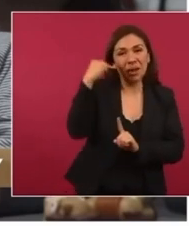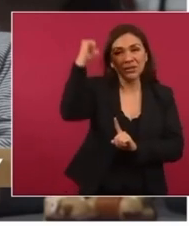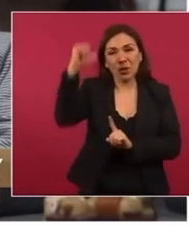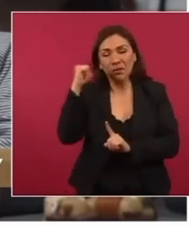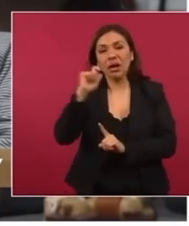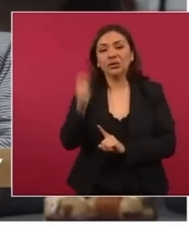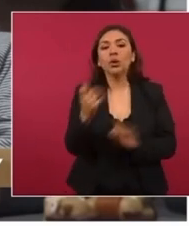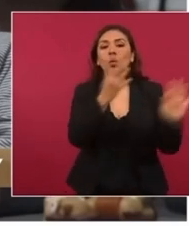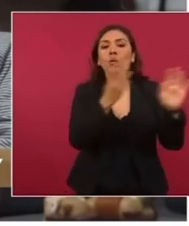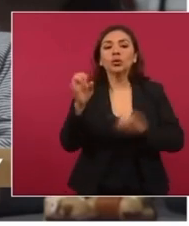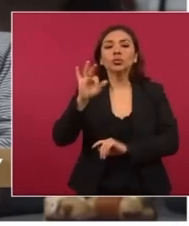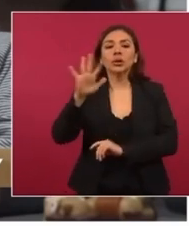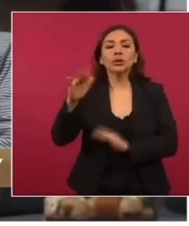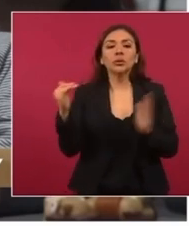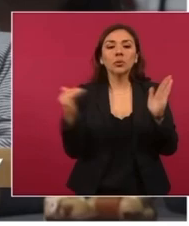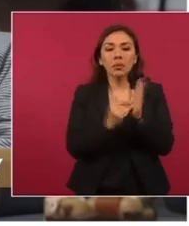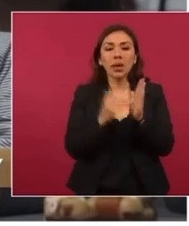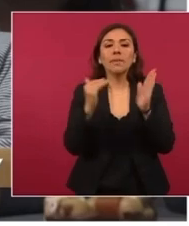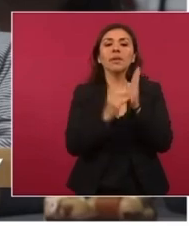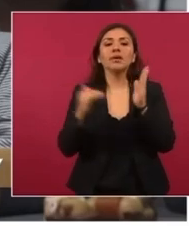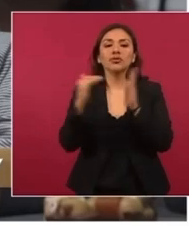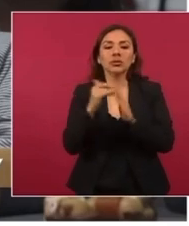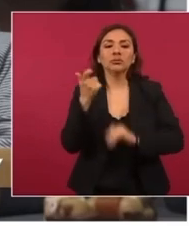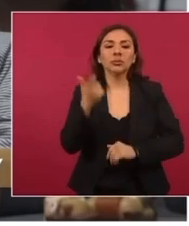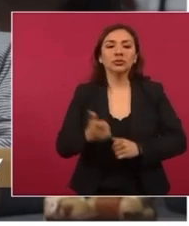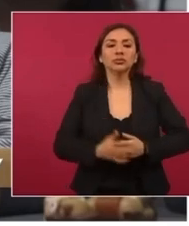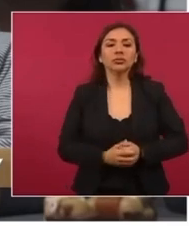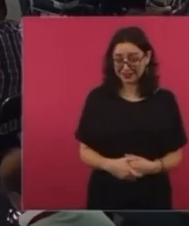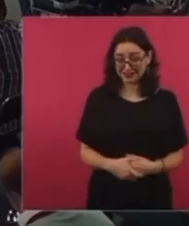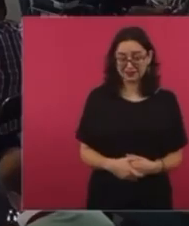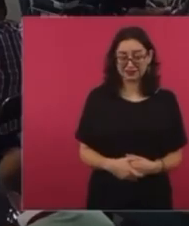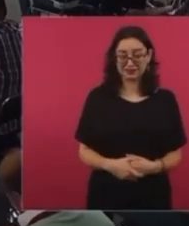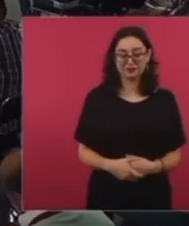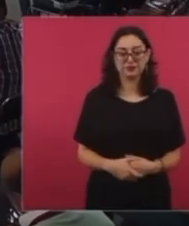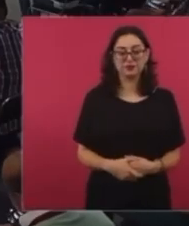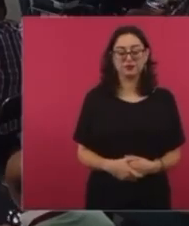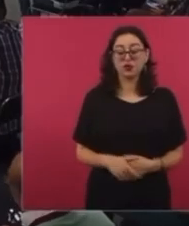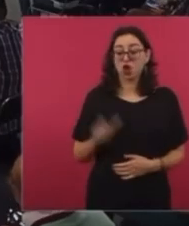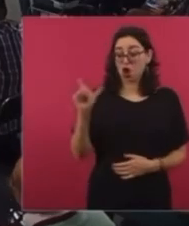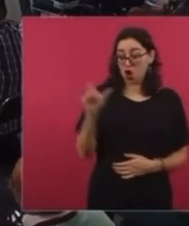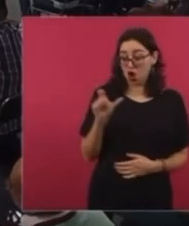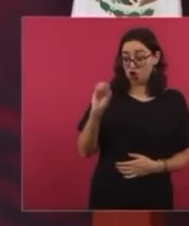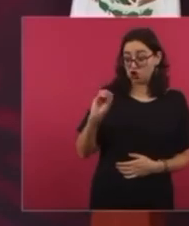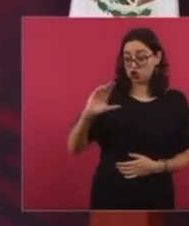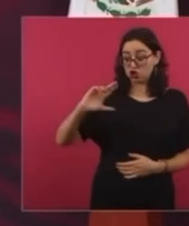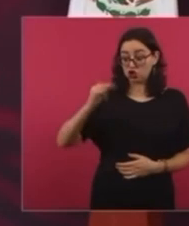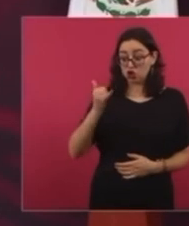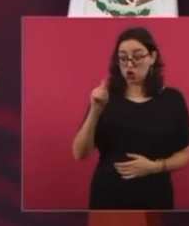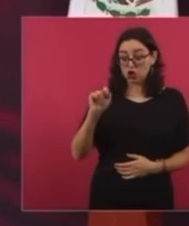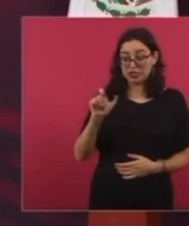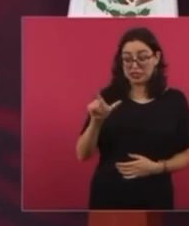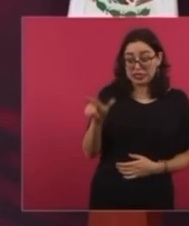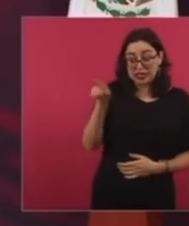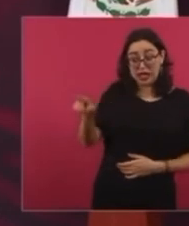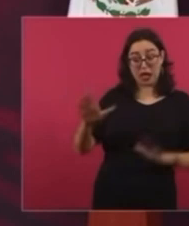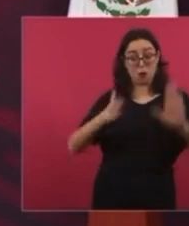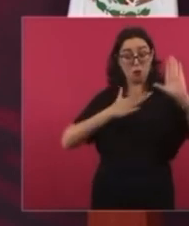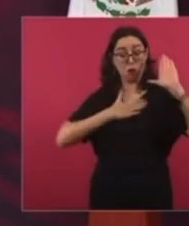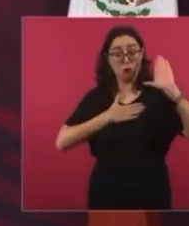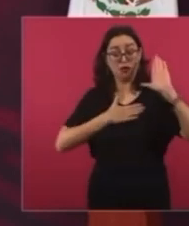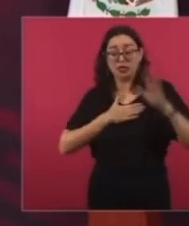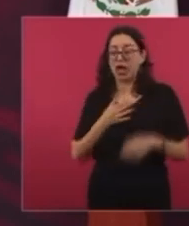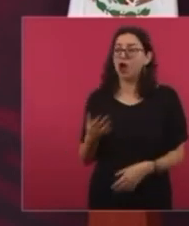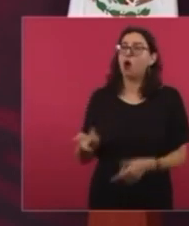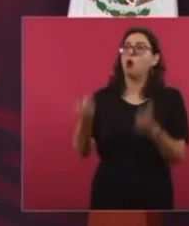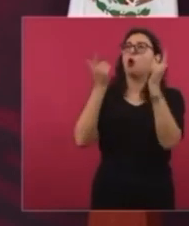es de cuatrocientos cuarenta y cinco millones de pesos. Ojalá y Xochitl nos cubra eso, de que los